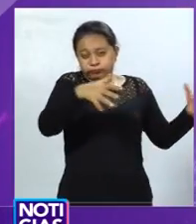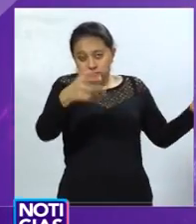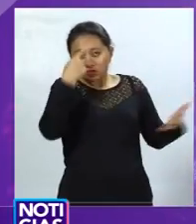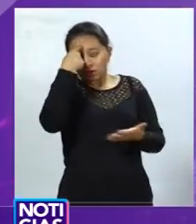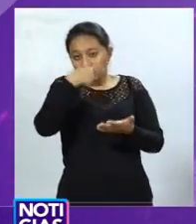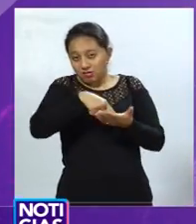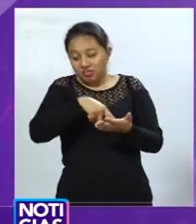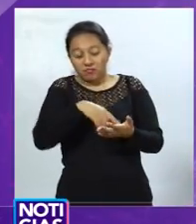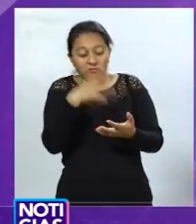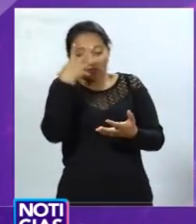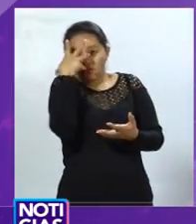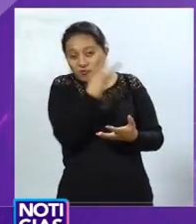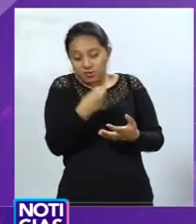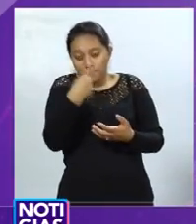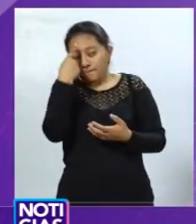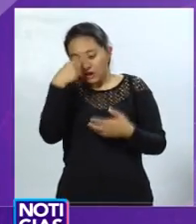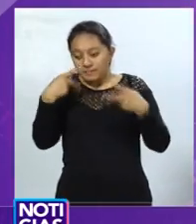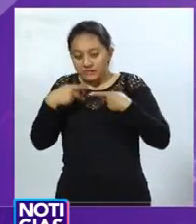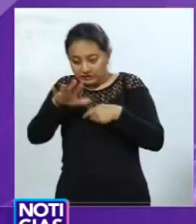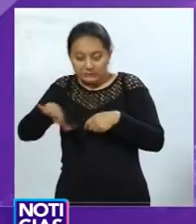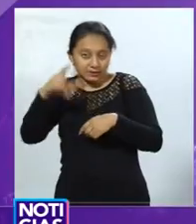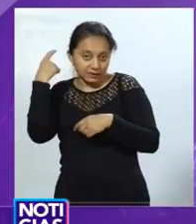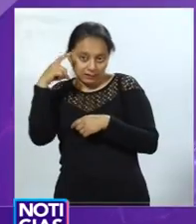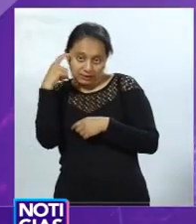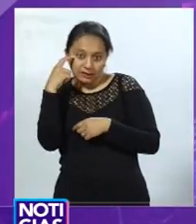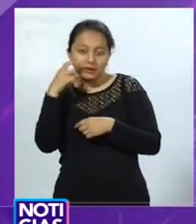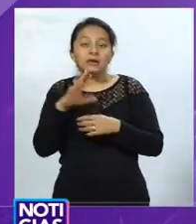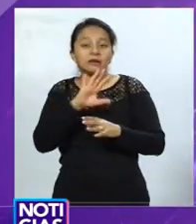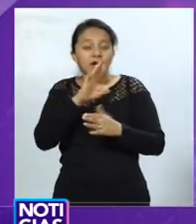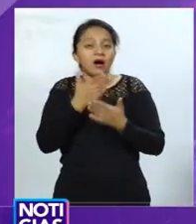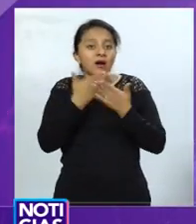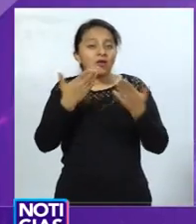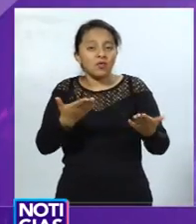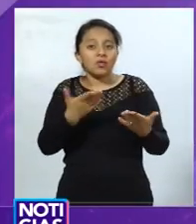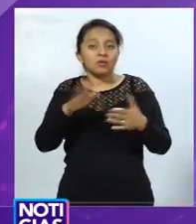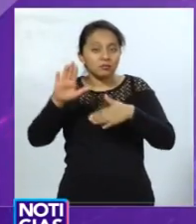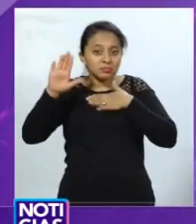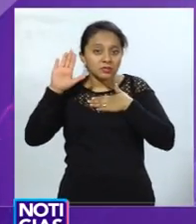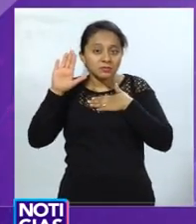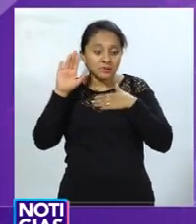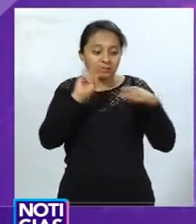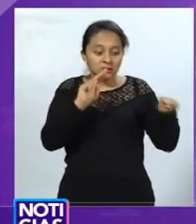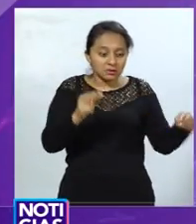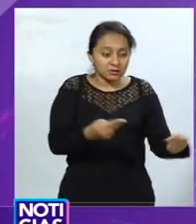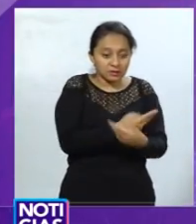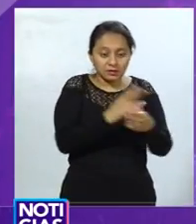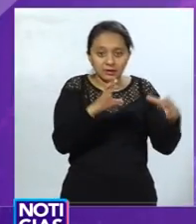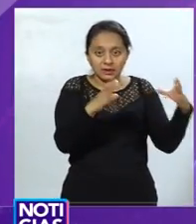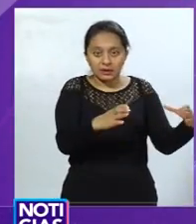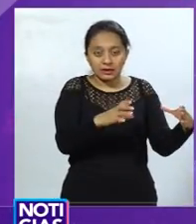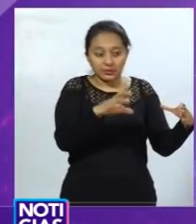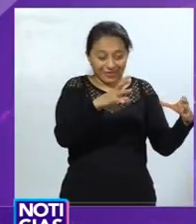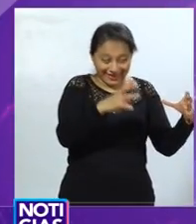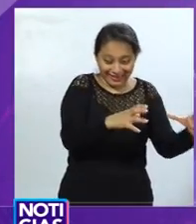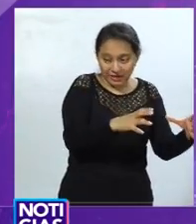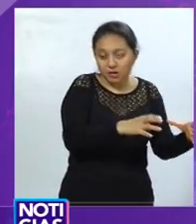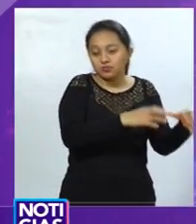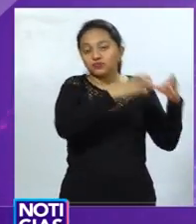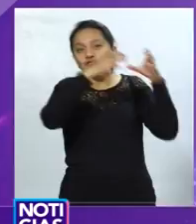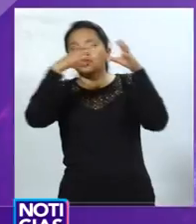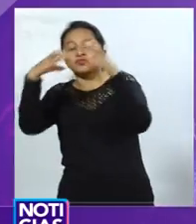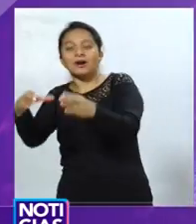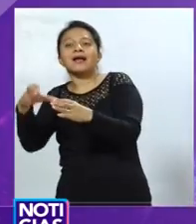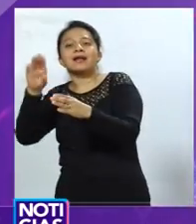el compromiso de llevar un nacimiento tradicional queretano al Vaticano. Esto lo hace una gran artista, Hermes,